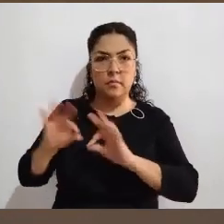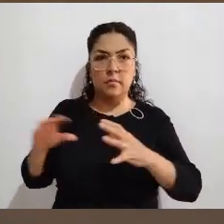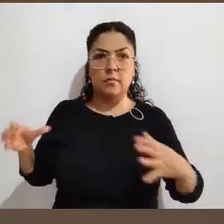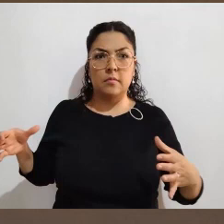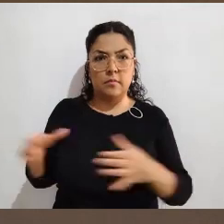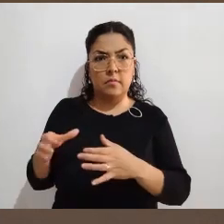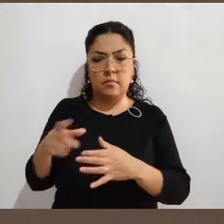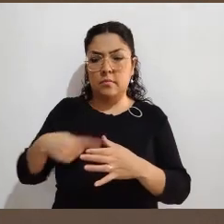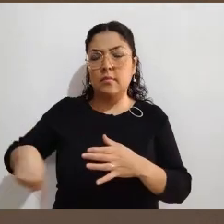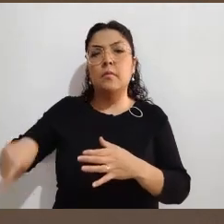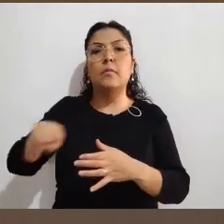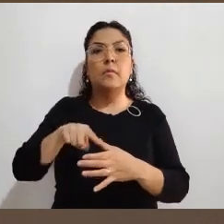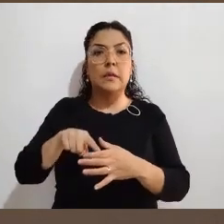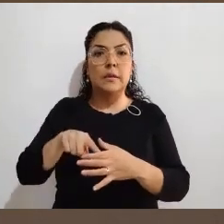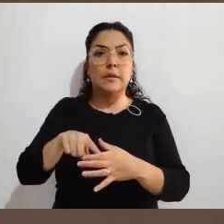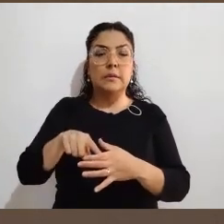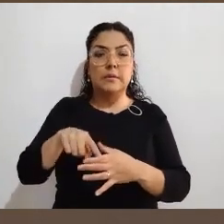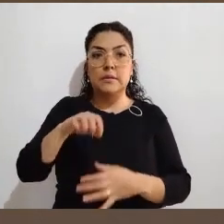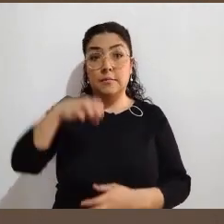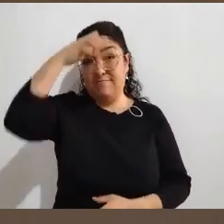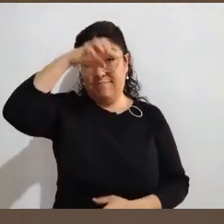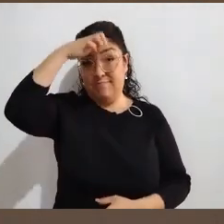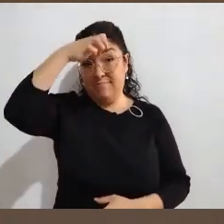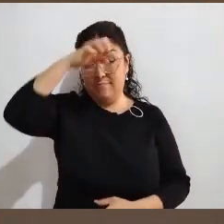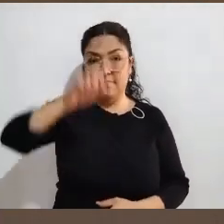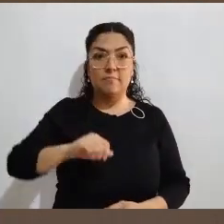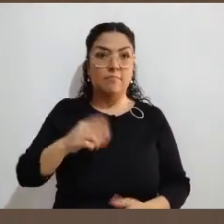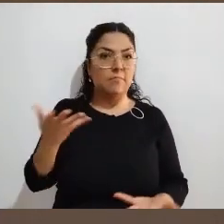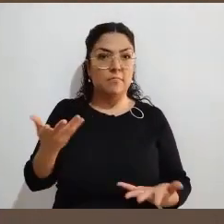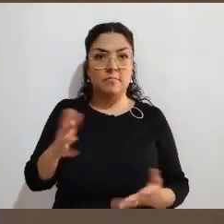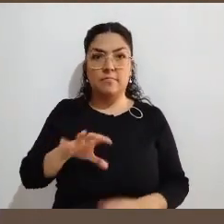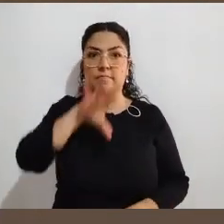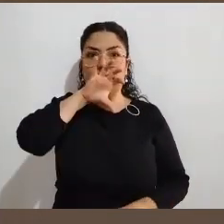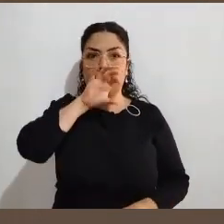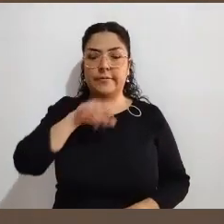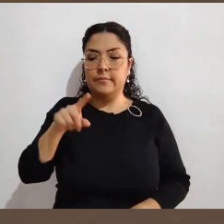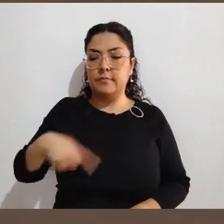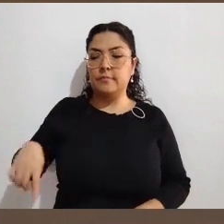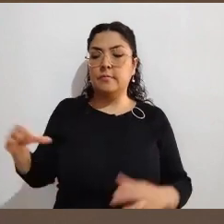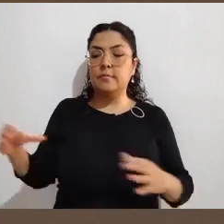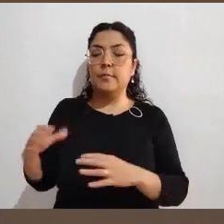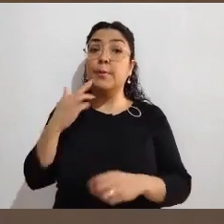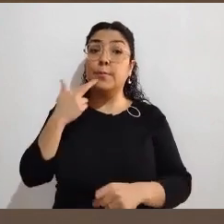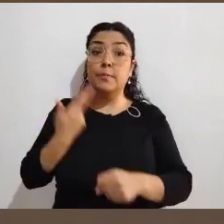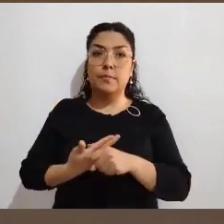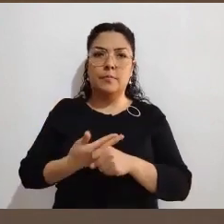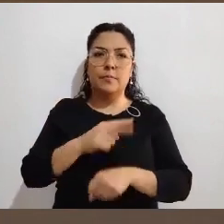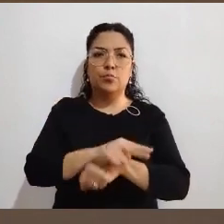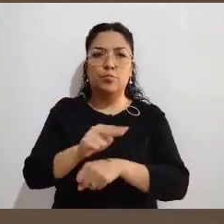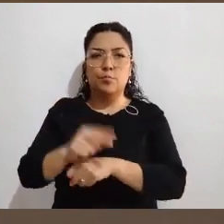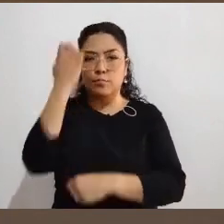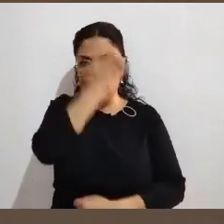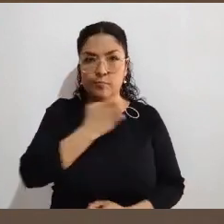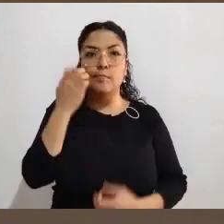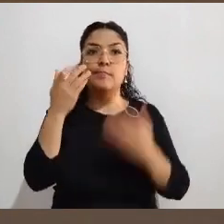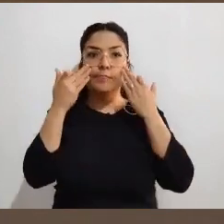que ellos sí traen una logística mucho más compleja. Vienen equipos más numerosos, les llaman misiones de observación electoral,